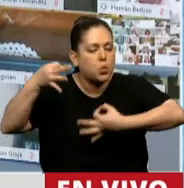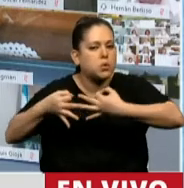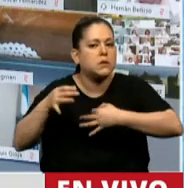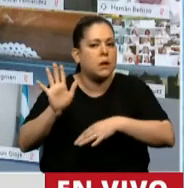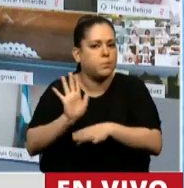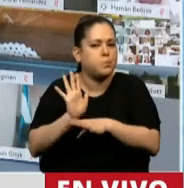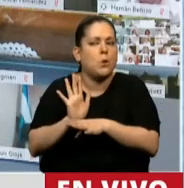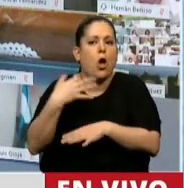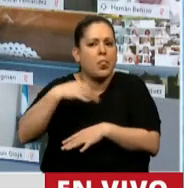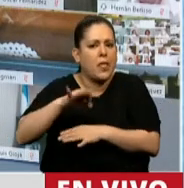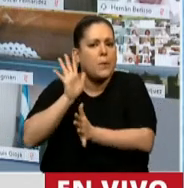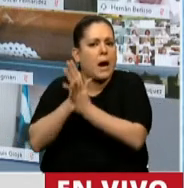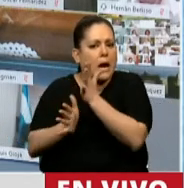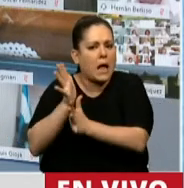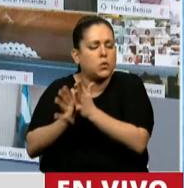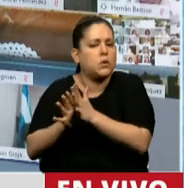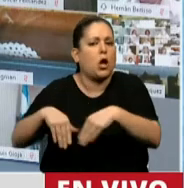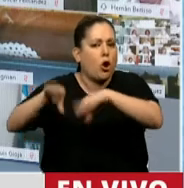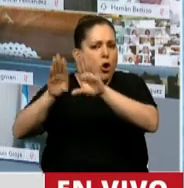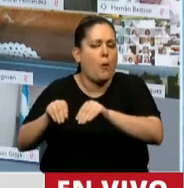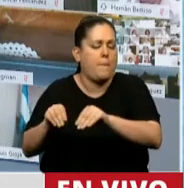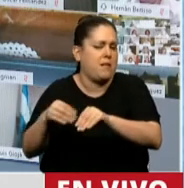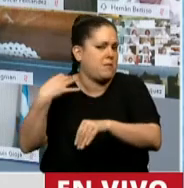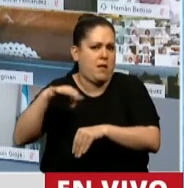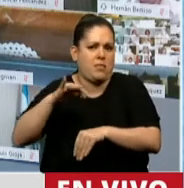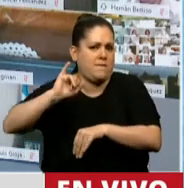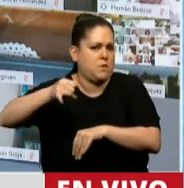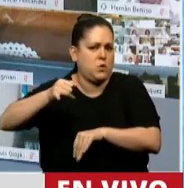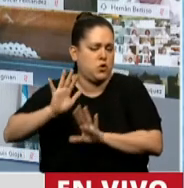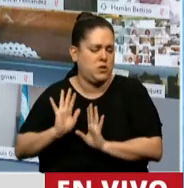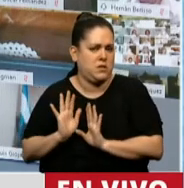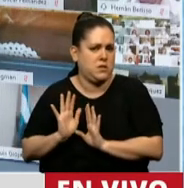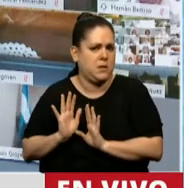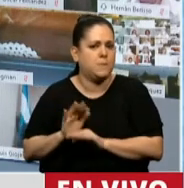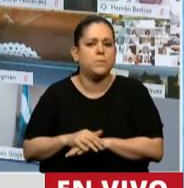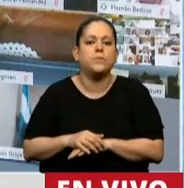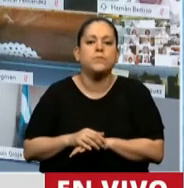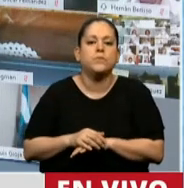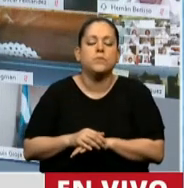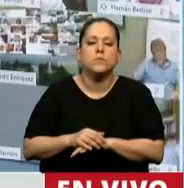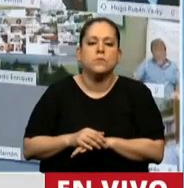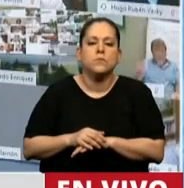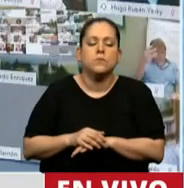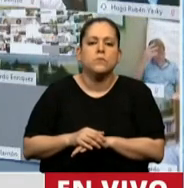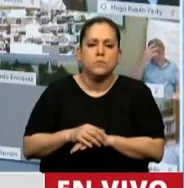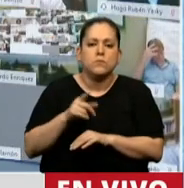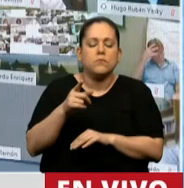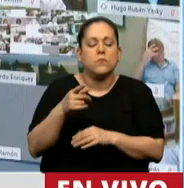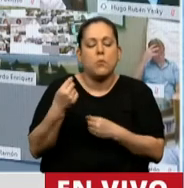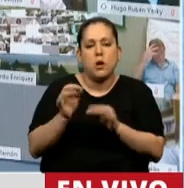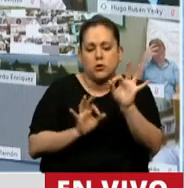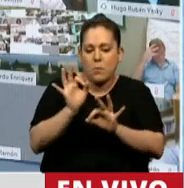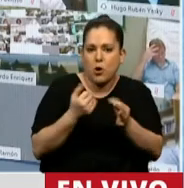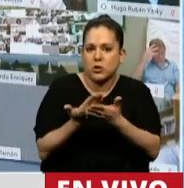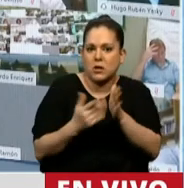manera gratuita y completa. En ese sentido quiero remarcar un proyecto de